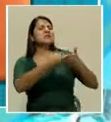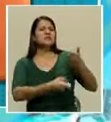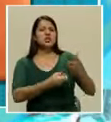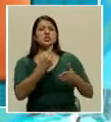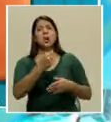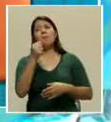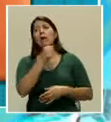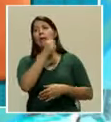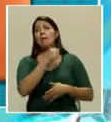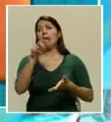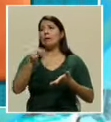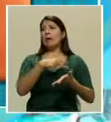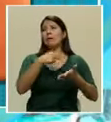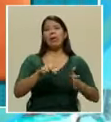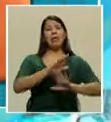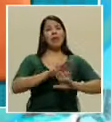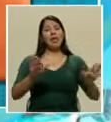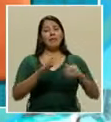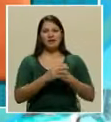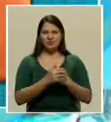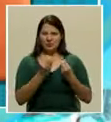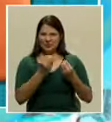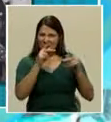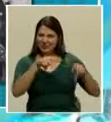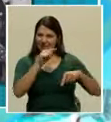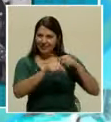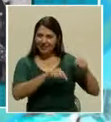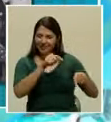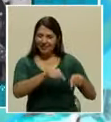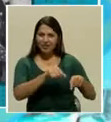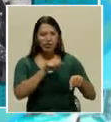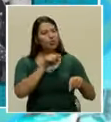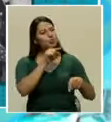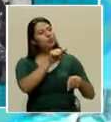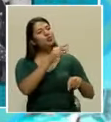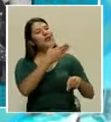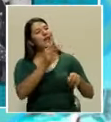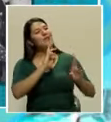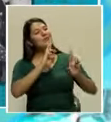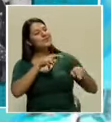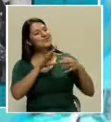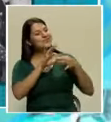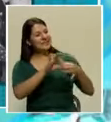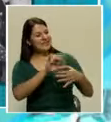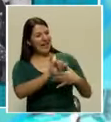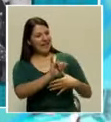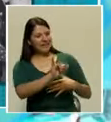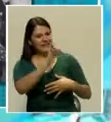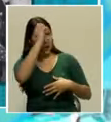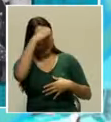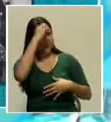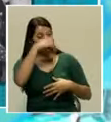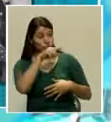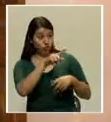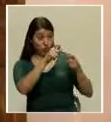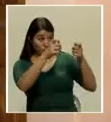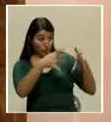cantadera y bailadera. ¿Qué responderías vos a esa crítica que fuiste profe de ahí muchos años?